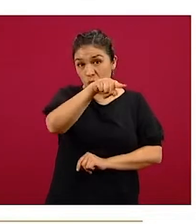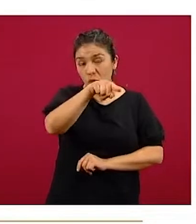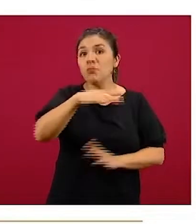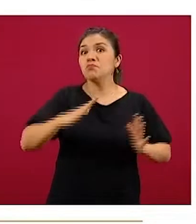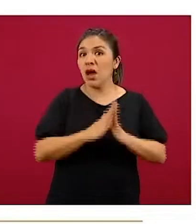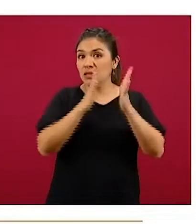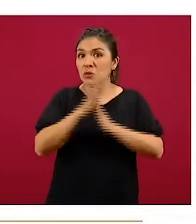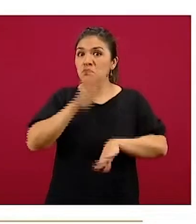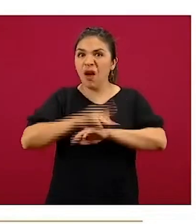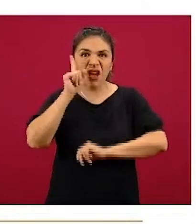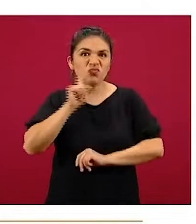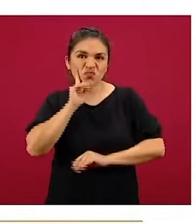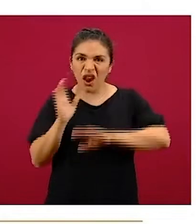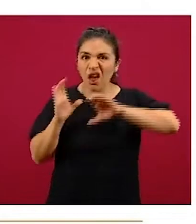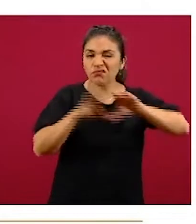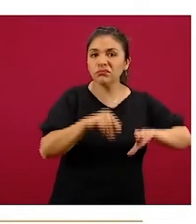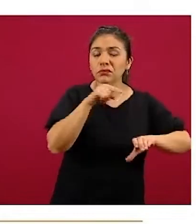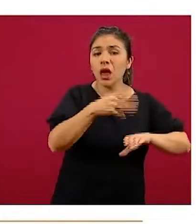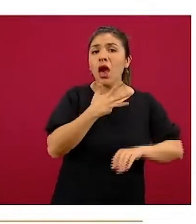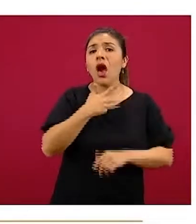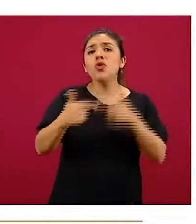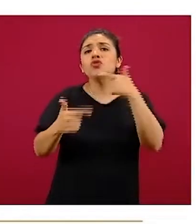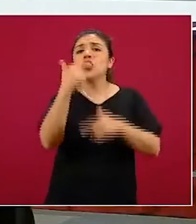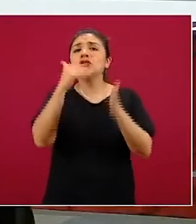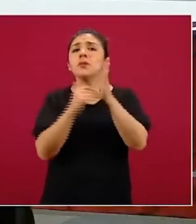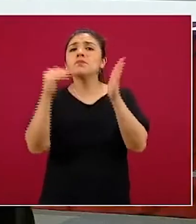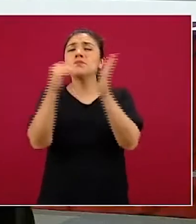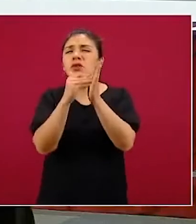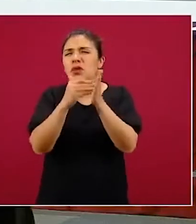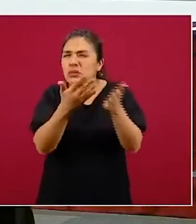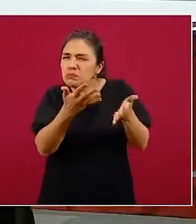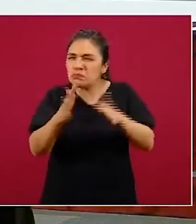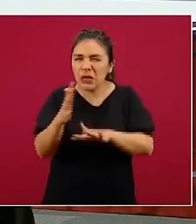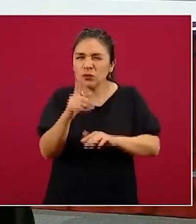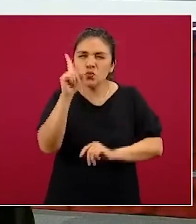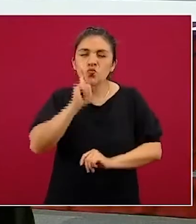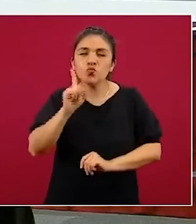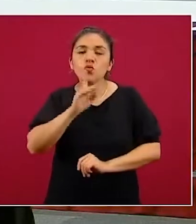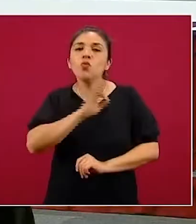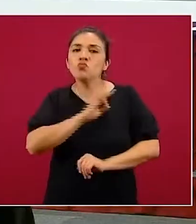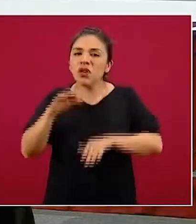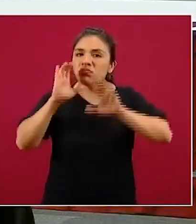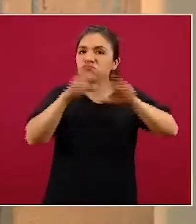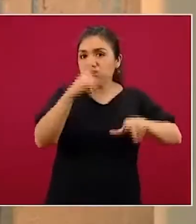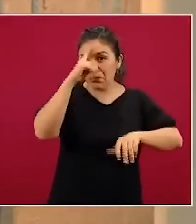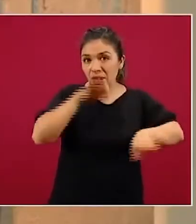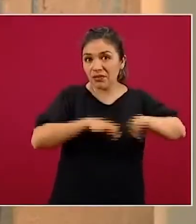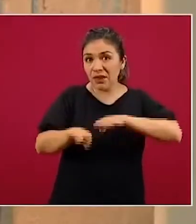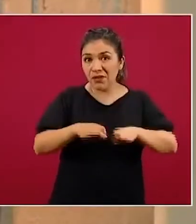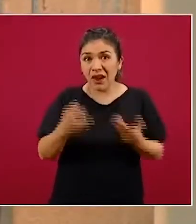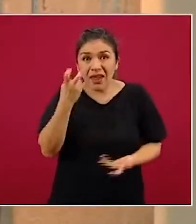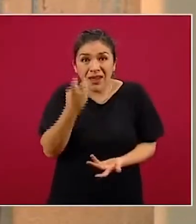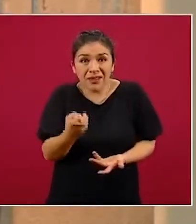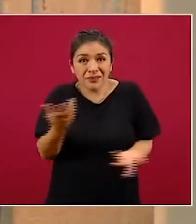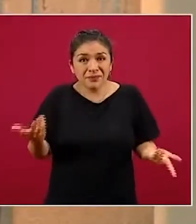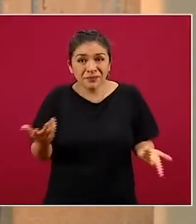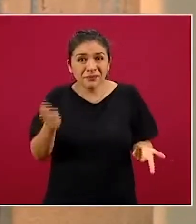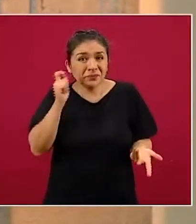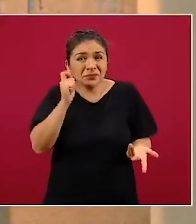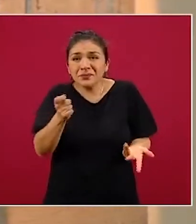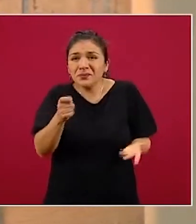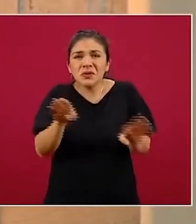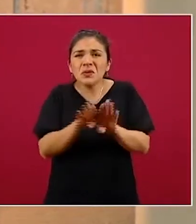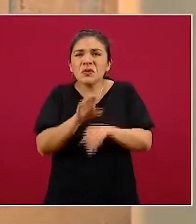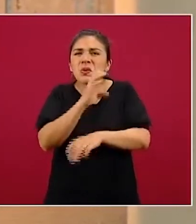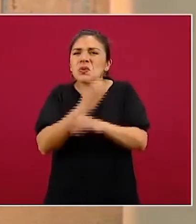participación más alta, sería que 12 millones de mujeres aproximadamente entrarían al mercado laboral. Entonces, simplemente ese